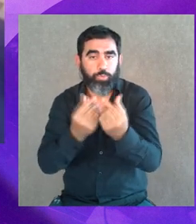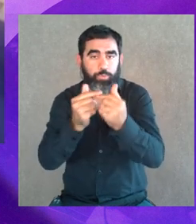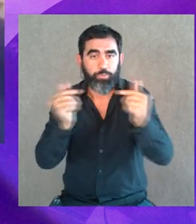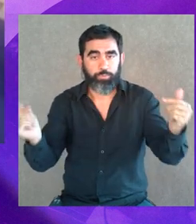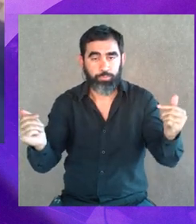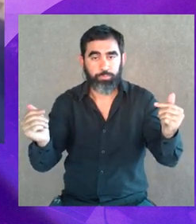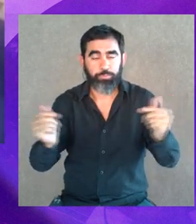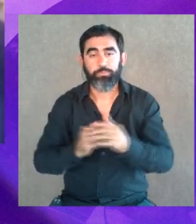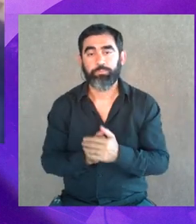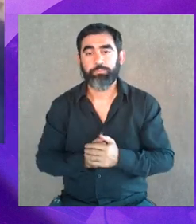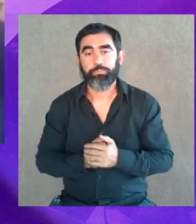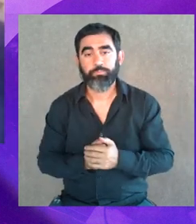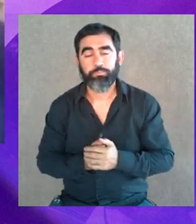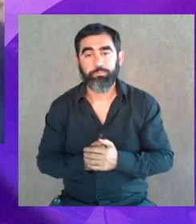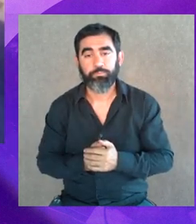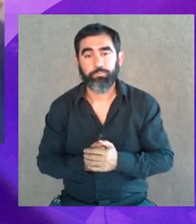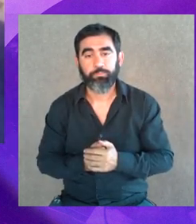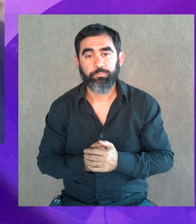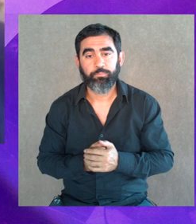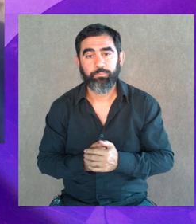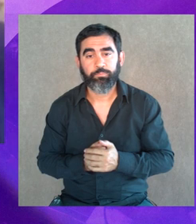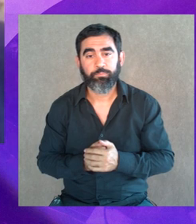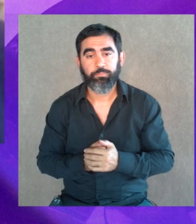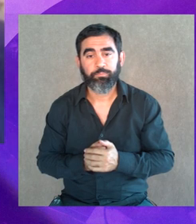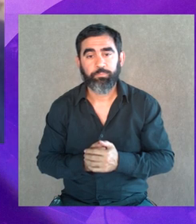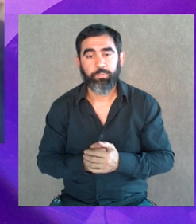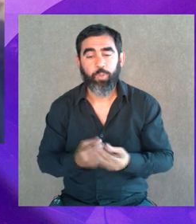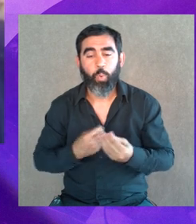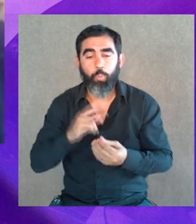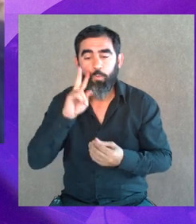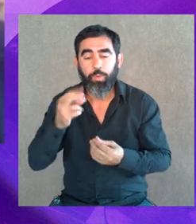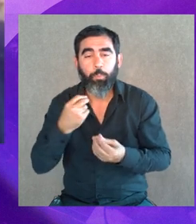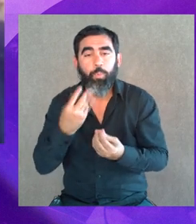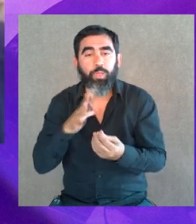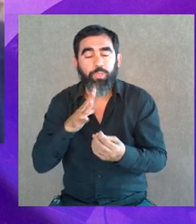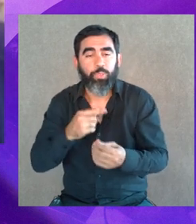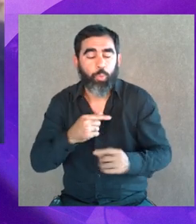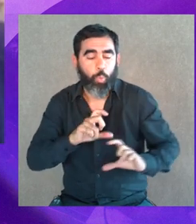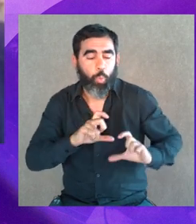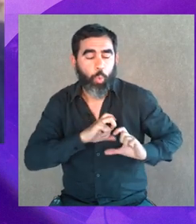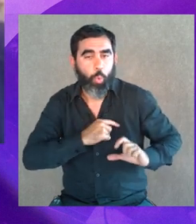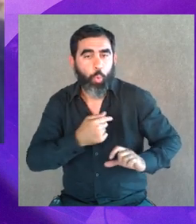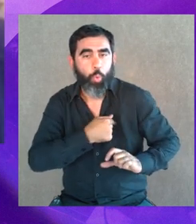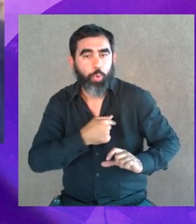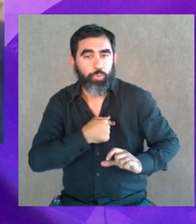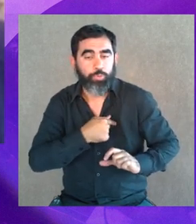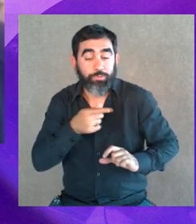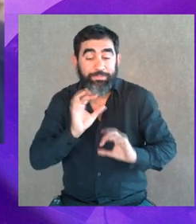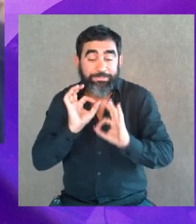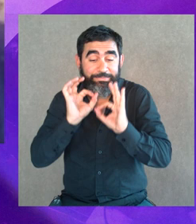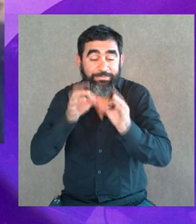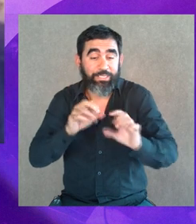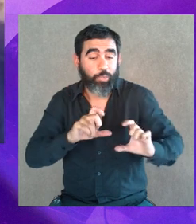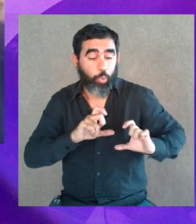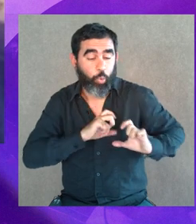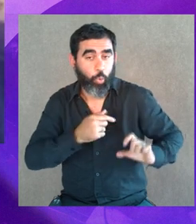cosas y algunas de las cosas que podemos pensar o de cómo podemos ver, porque va al corazón. Al estudiar el